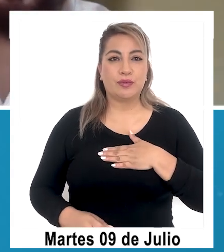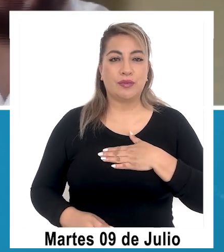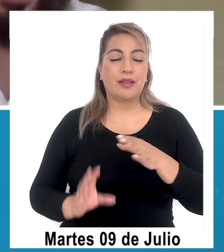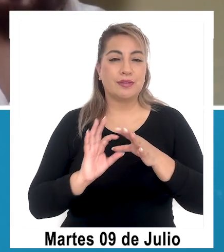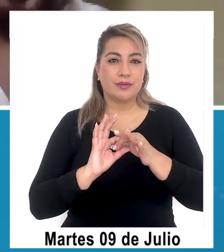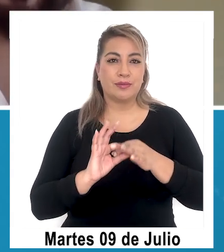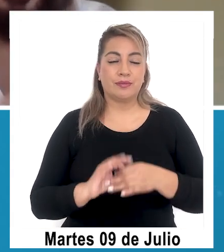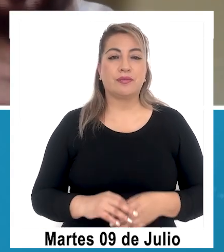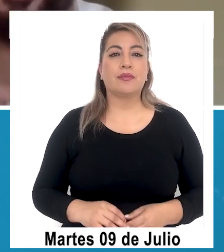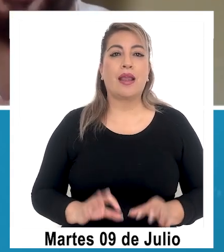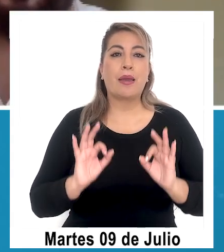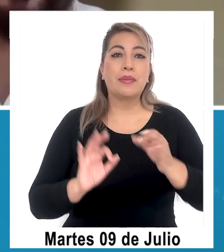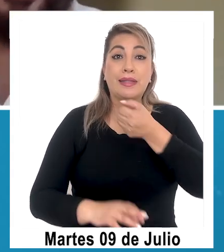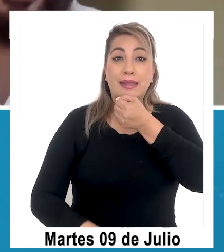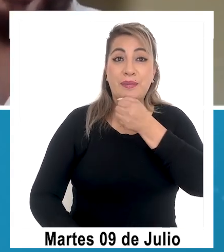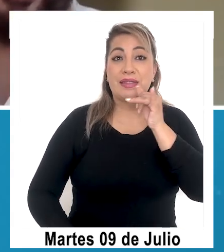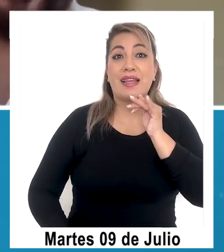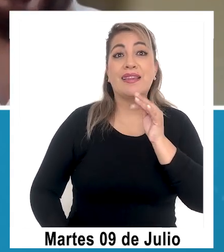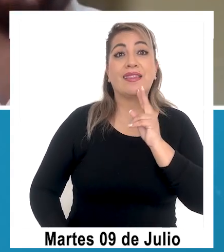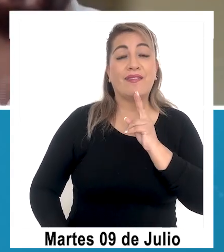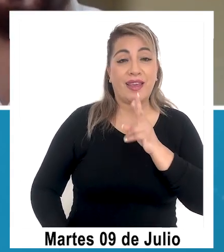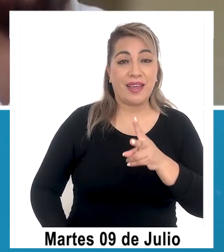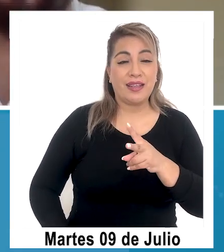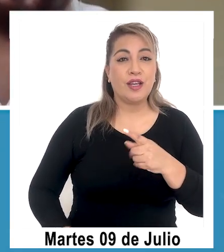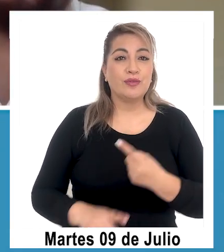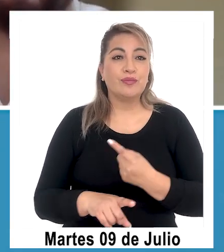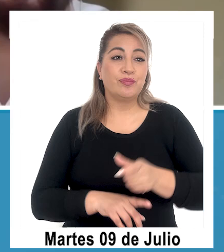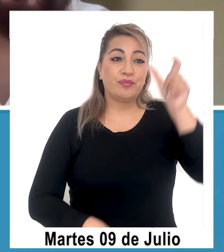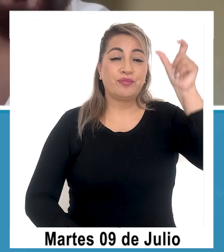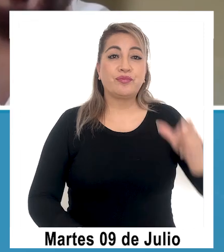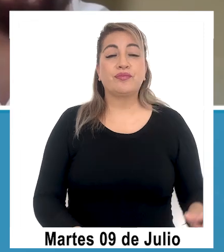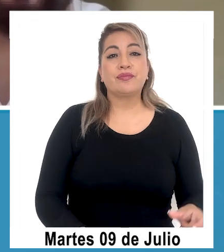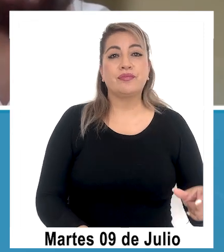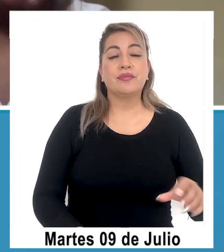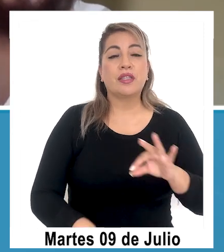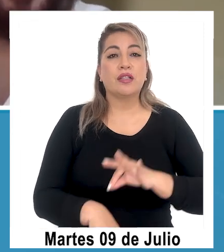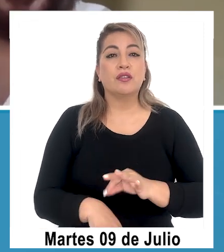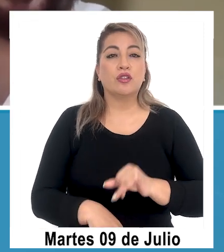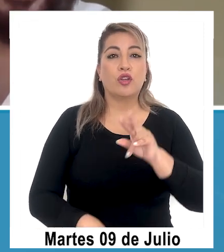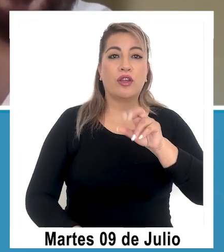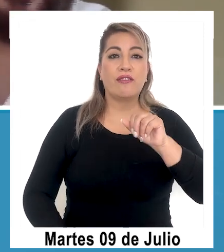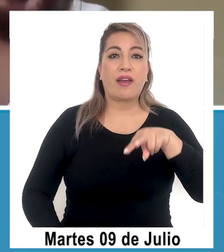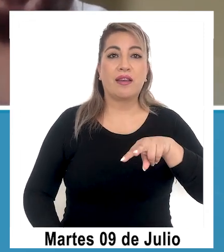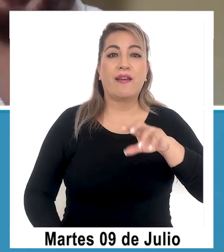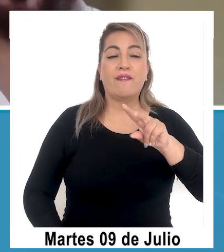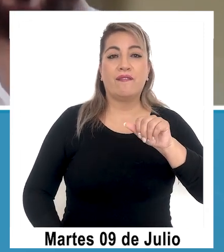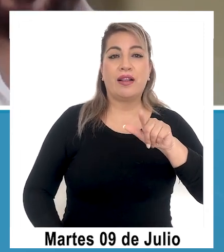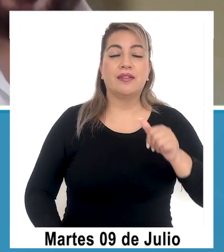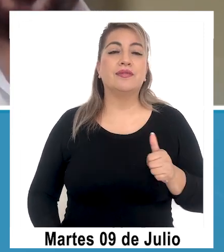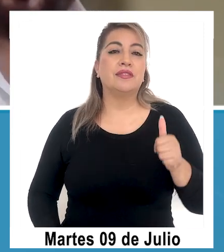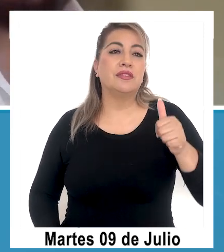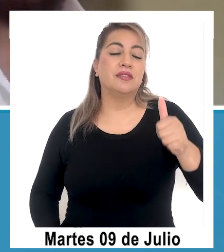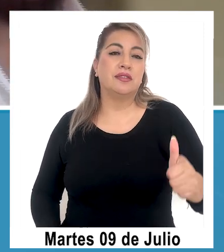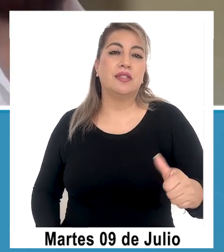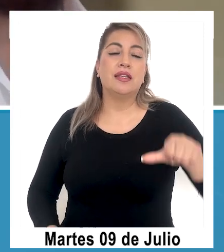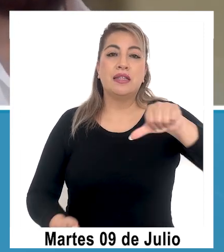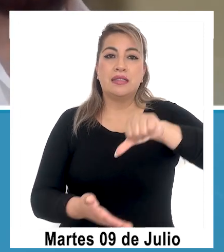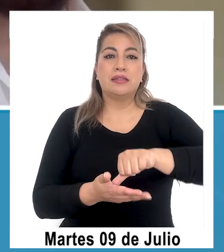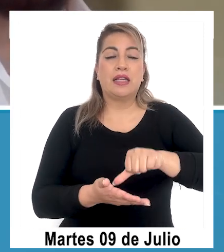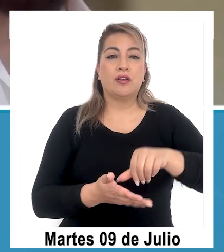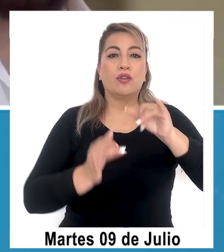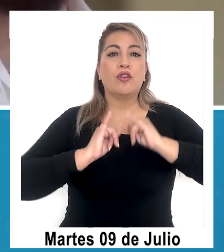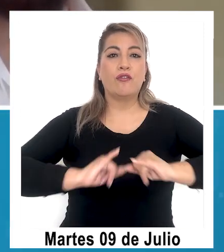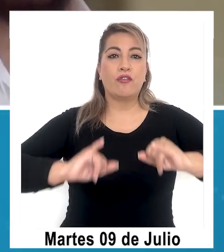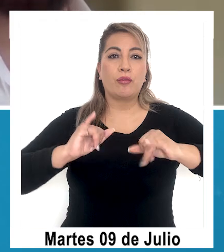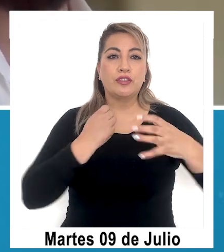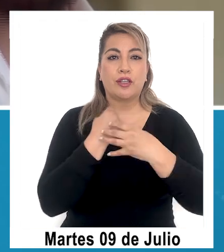muchas gracias. Igual. Especial de prensa en Iquique Televisión estuvimos conversando con el doctor Iván Valdés, director del centro de microdatos